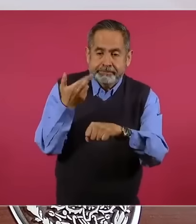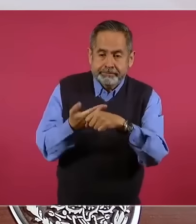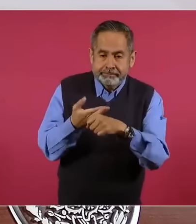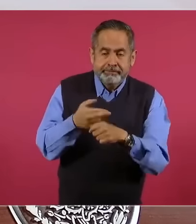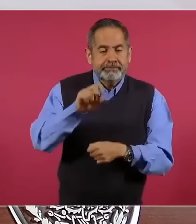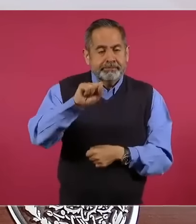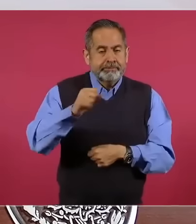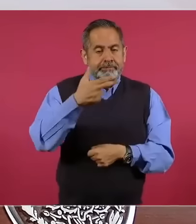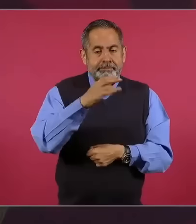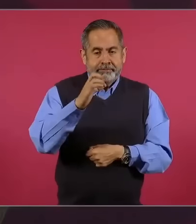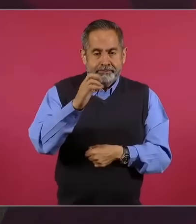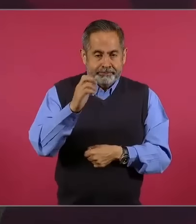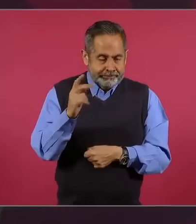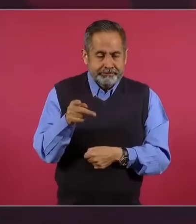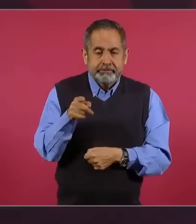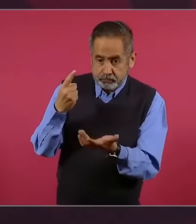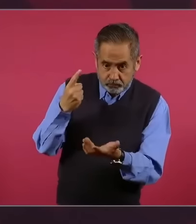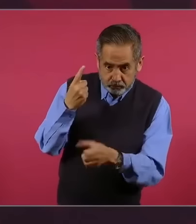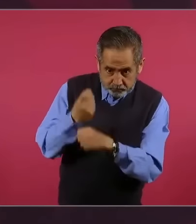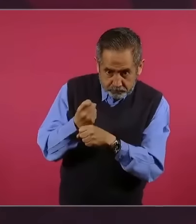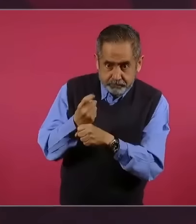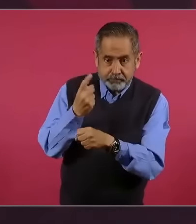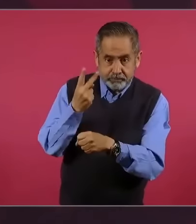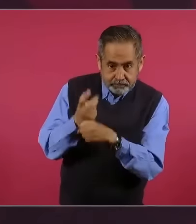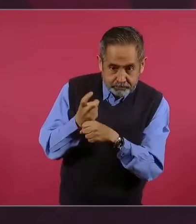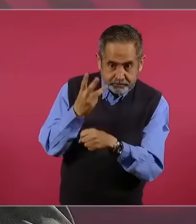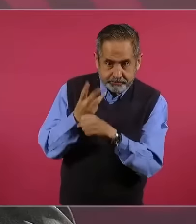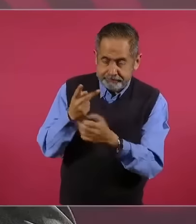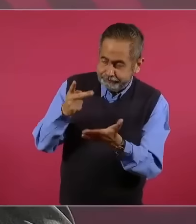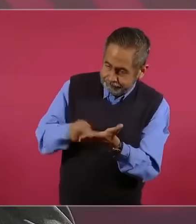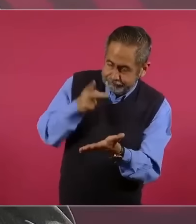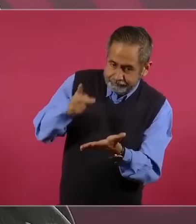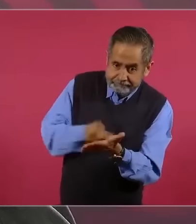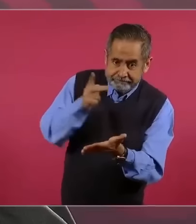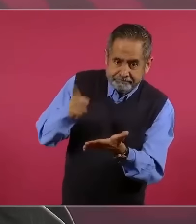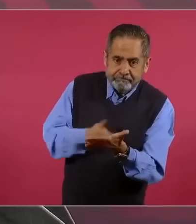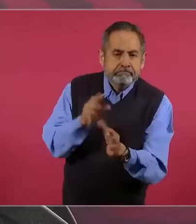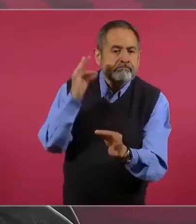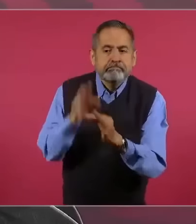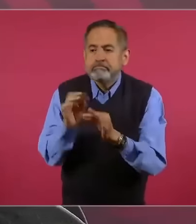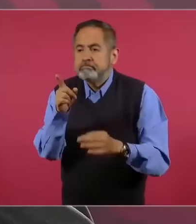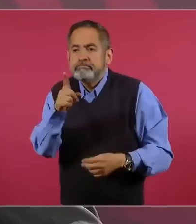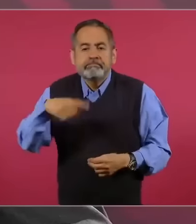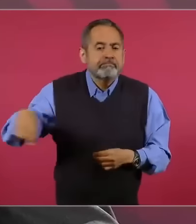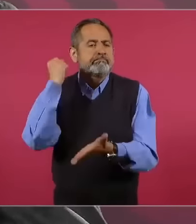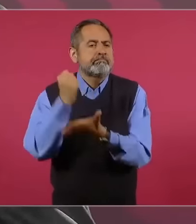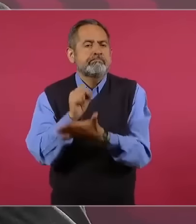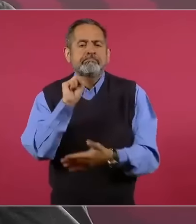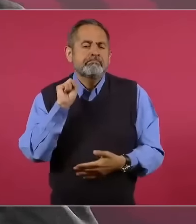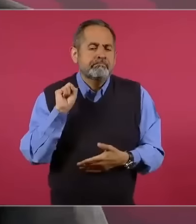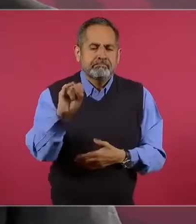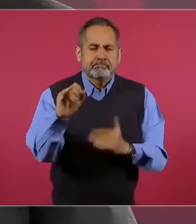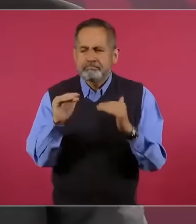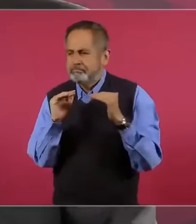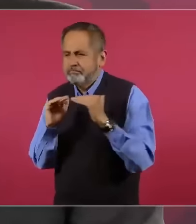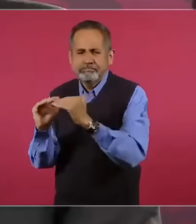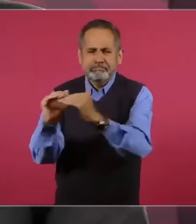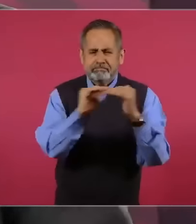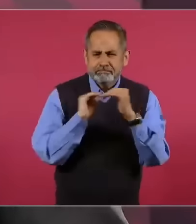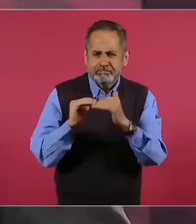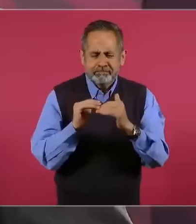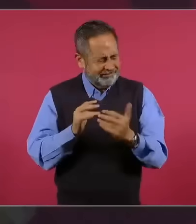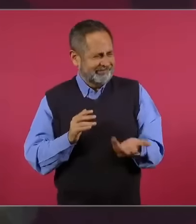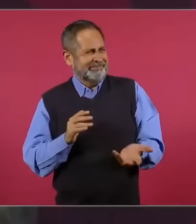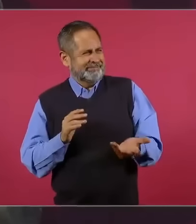Hacienda, tres años consecutivos, la aprobación del presupuesto por unanimidad. Es decir, los 500